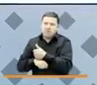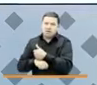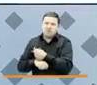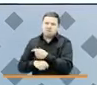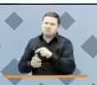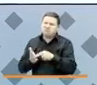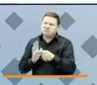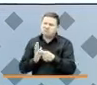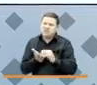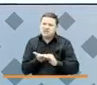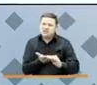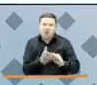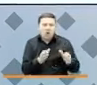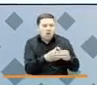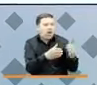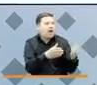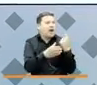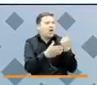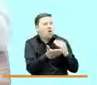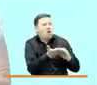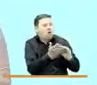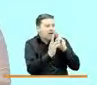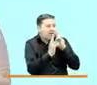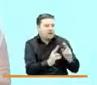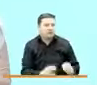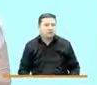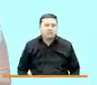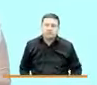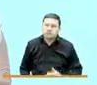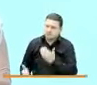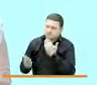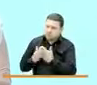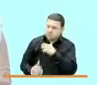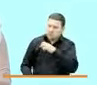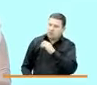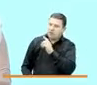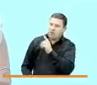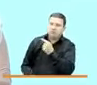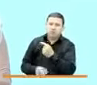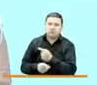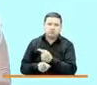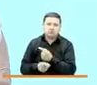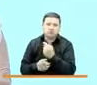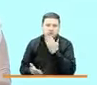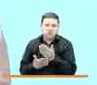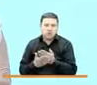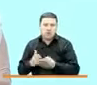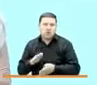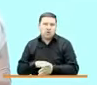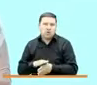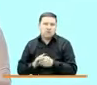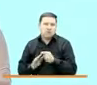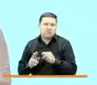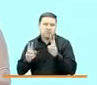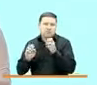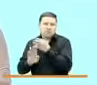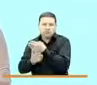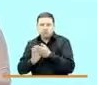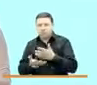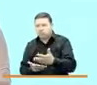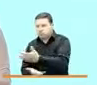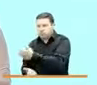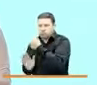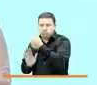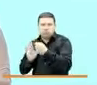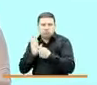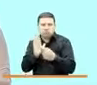es la reparación colectiva gracias Paola efectivamente y dando continuidad a esta rendición de cuentas frente